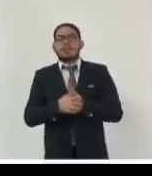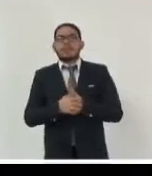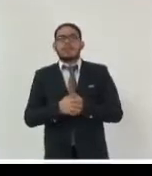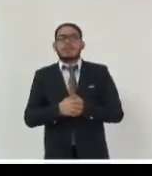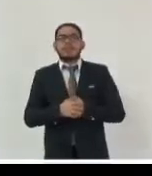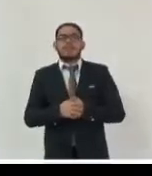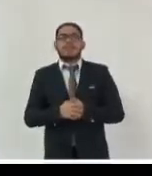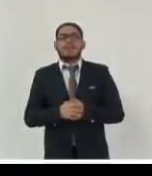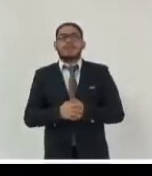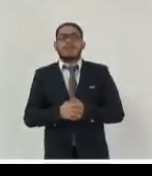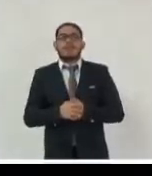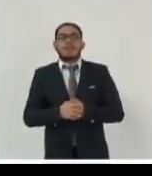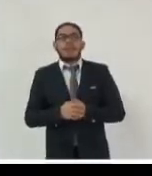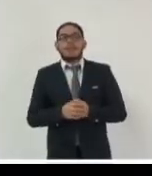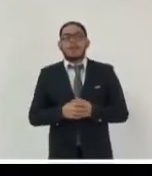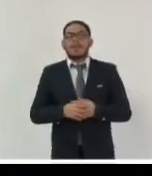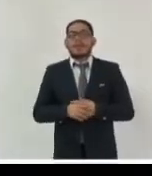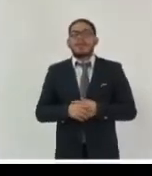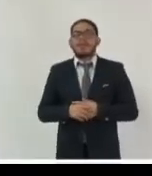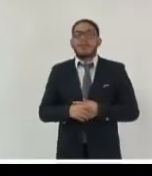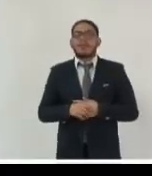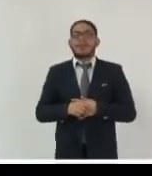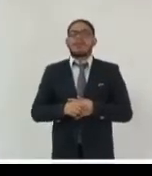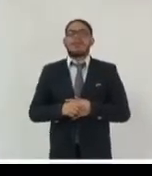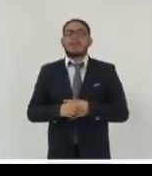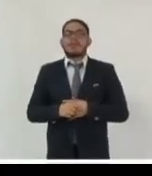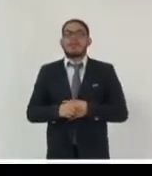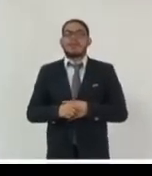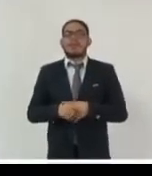que es como la deconstrucción de los documentos en datos